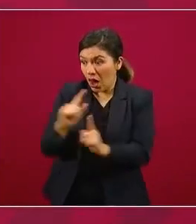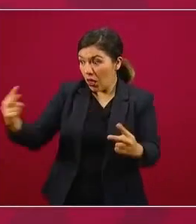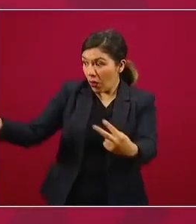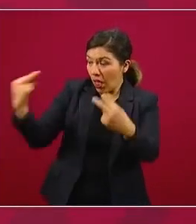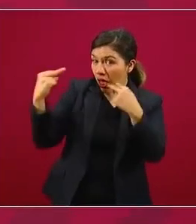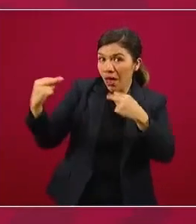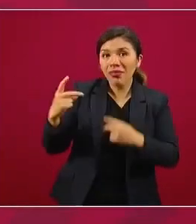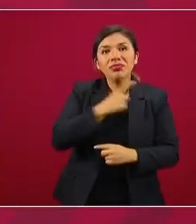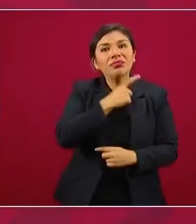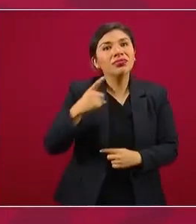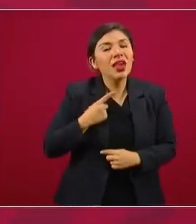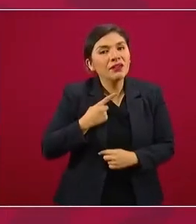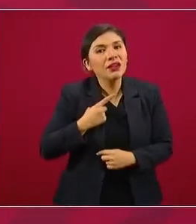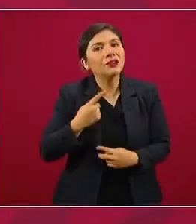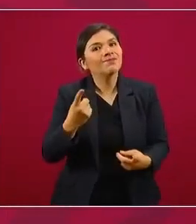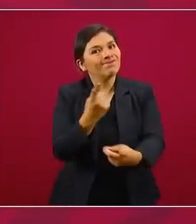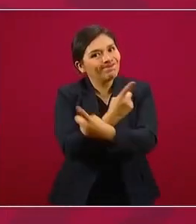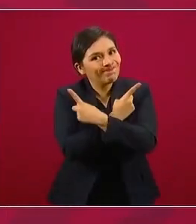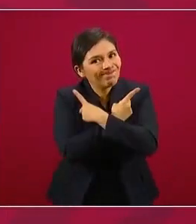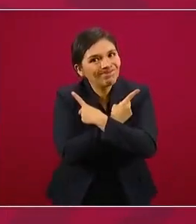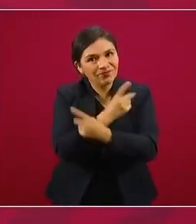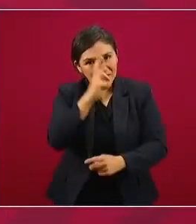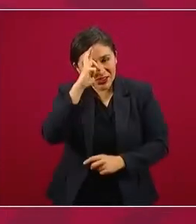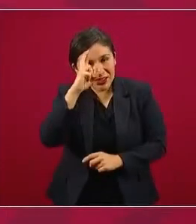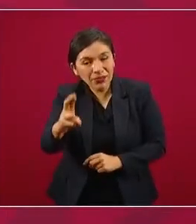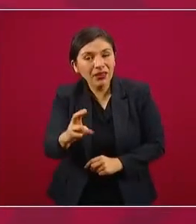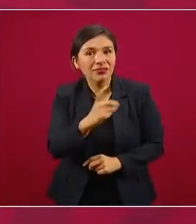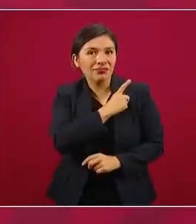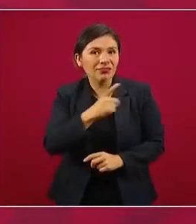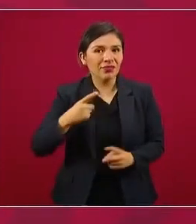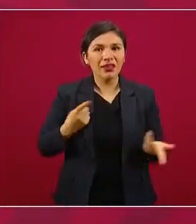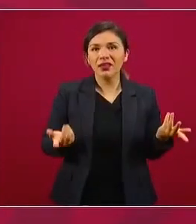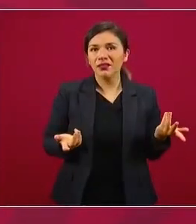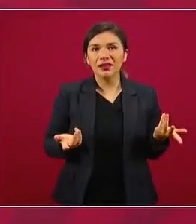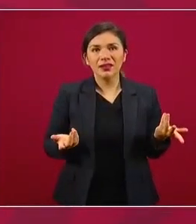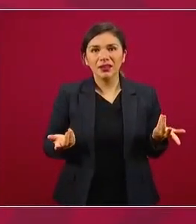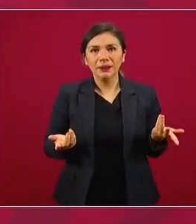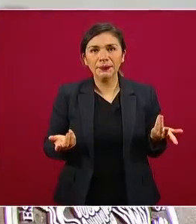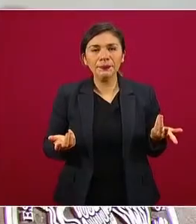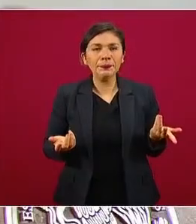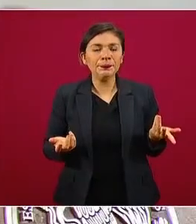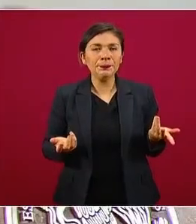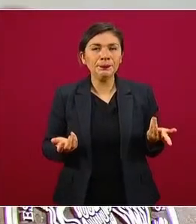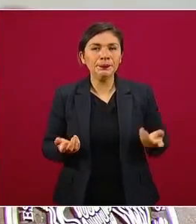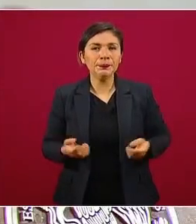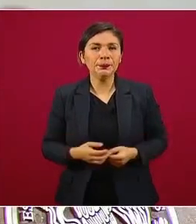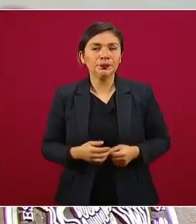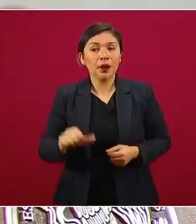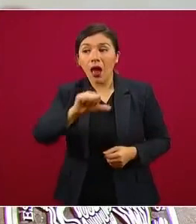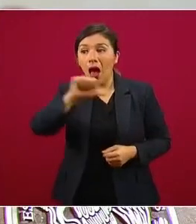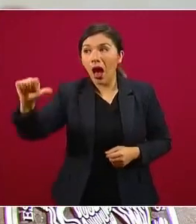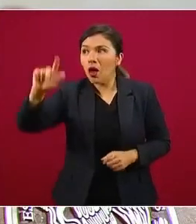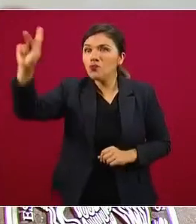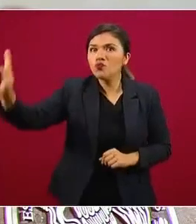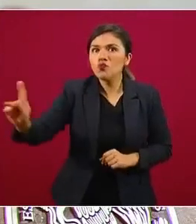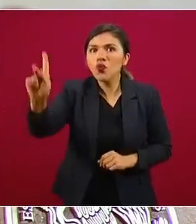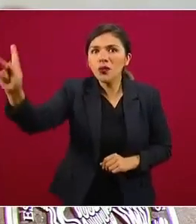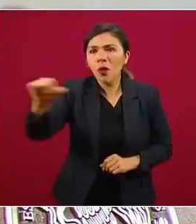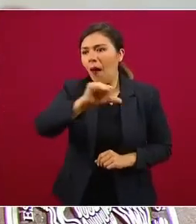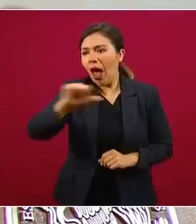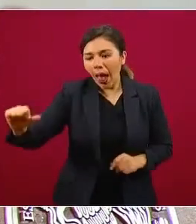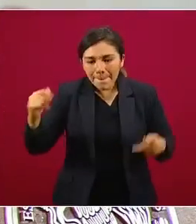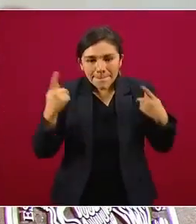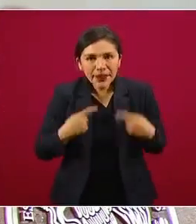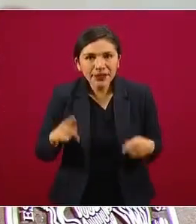más recato, recato, respeto a los pueblos, a la gente,